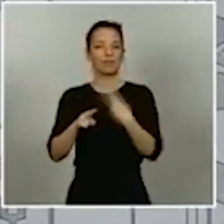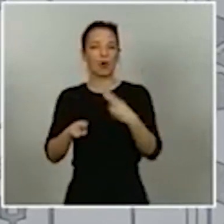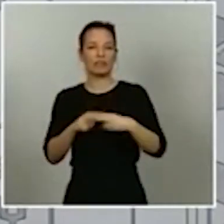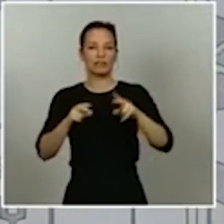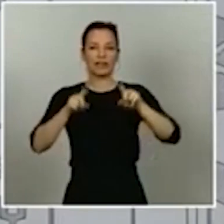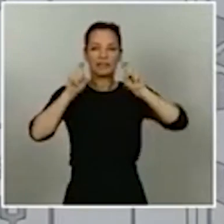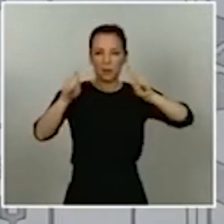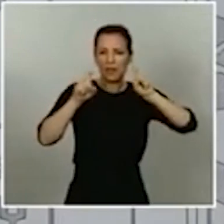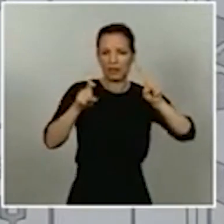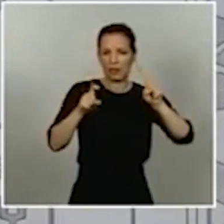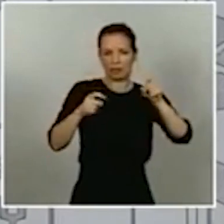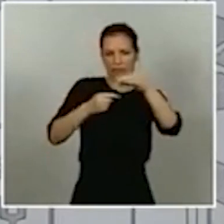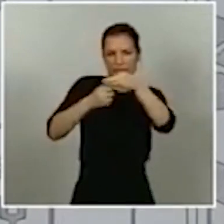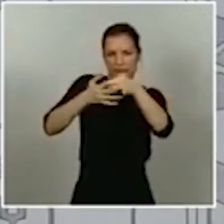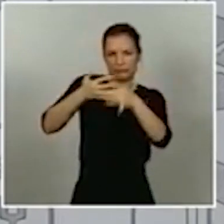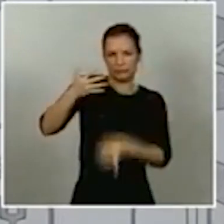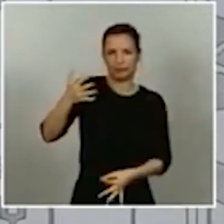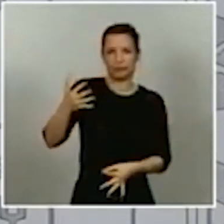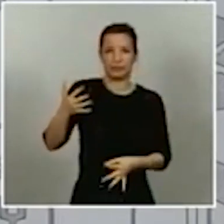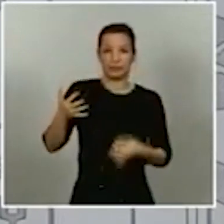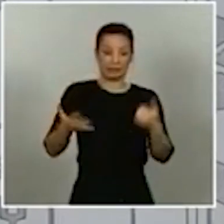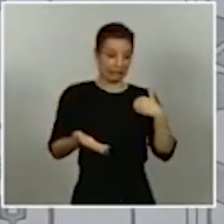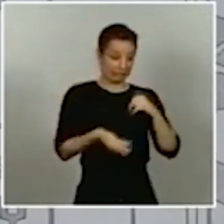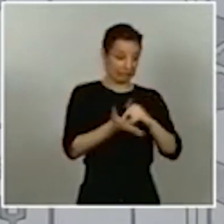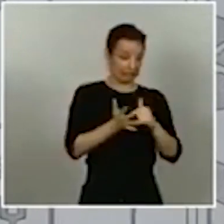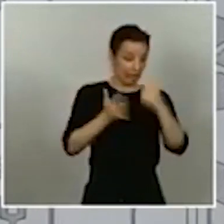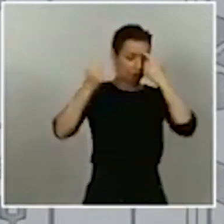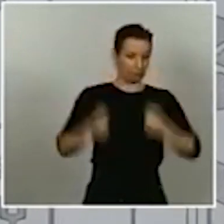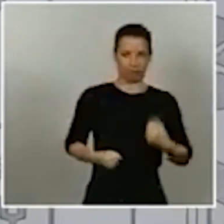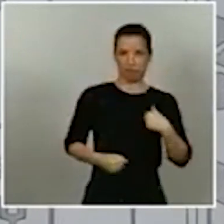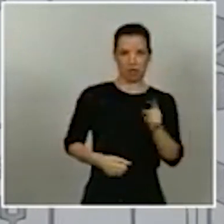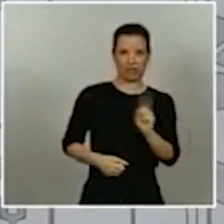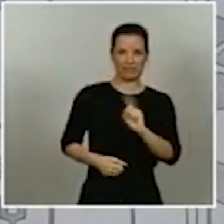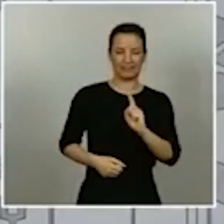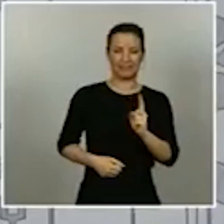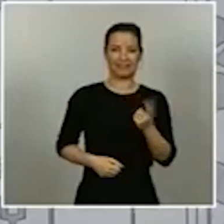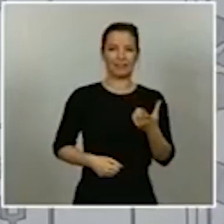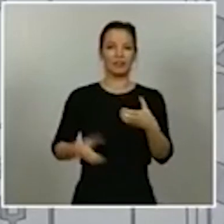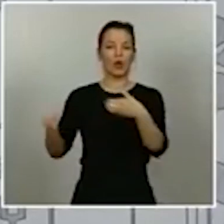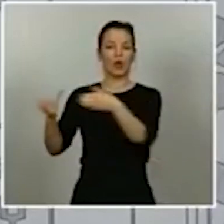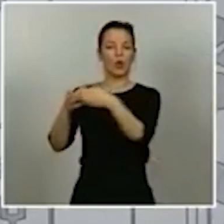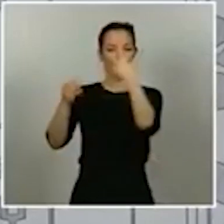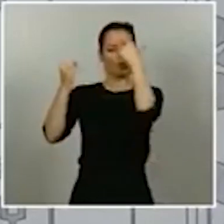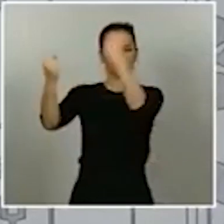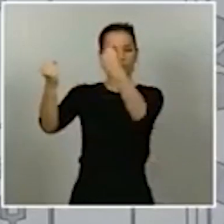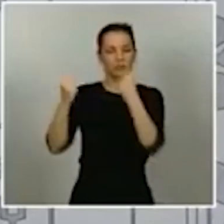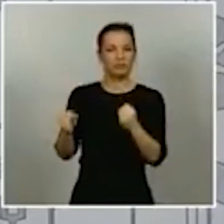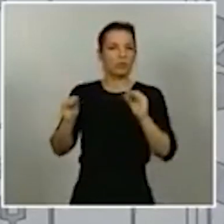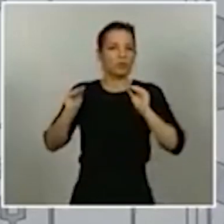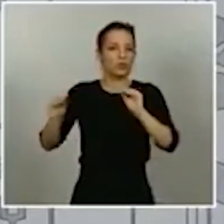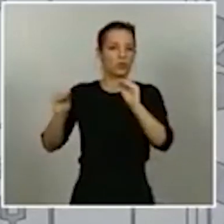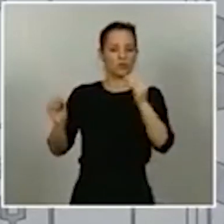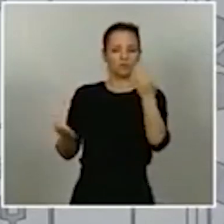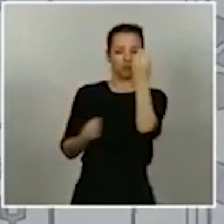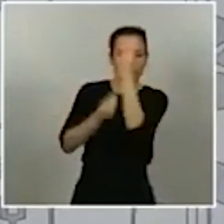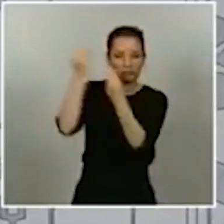factores que nosotros no manejamos bien y que, obviamente, las personas y los grupos que los controlan tendrán que valorarlos y poner a cada